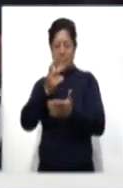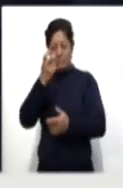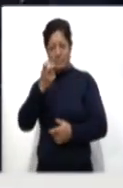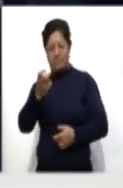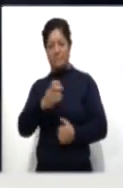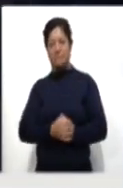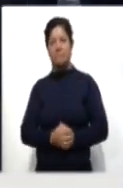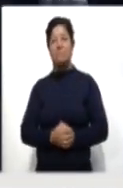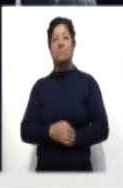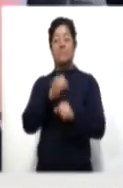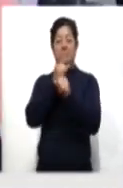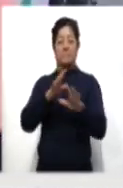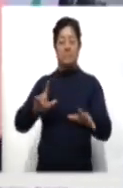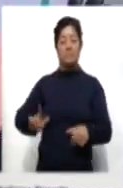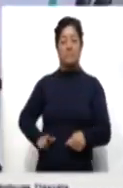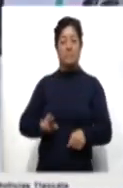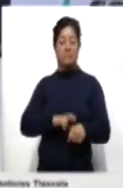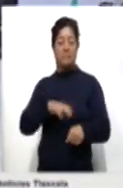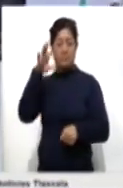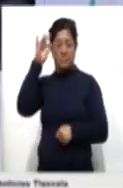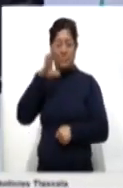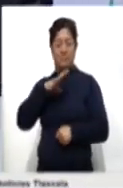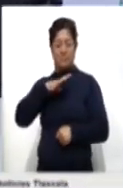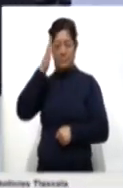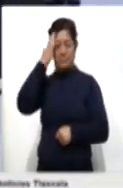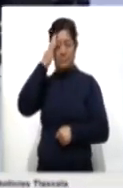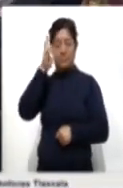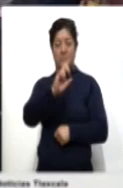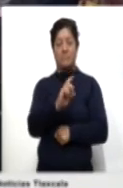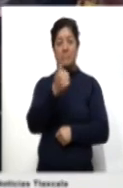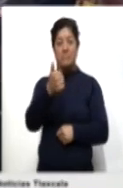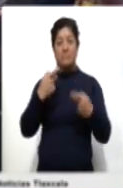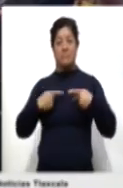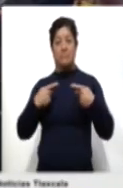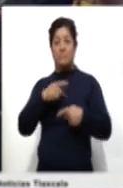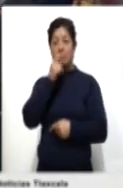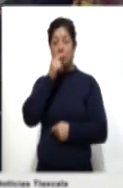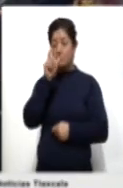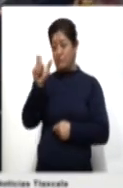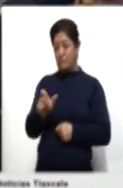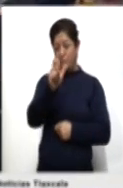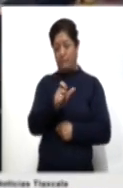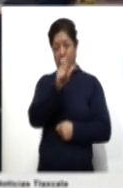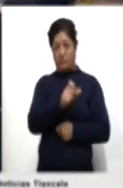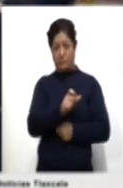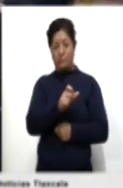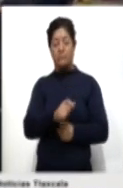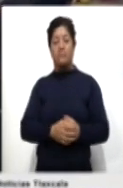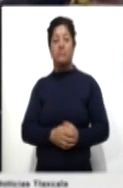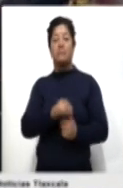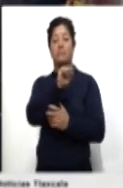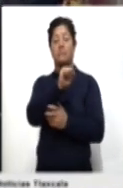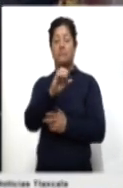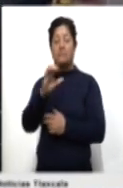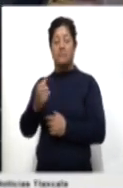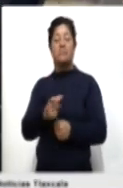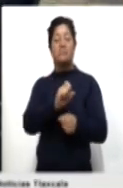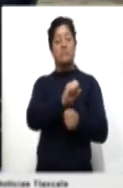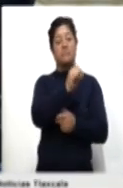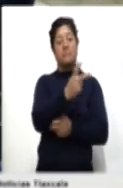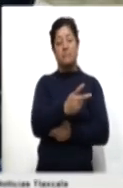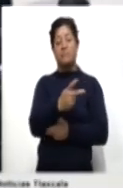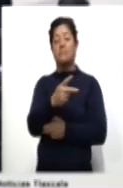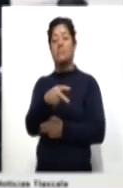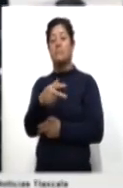informarles que el gobernador Marco Mena encabezó la graduación de 36 cadetes, 22 del segundo y 14 del tercer escalón de